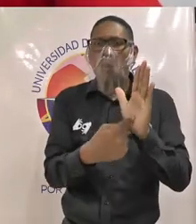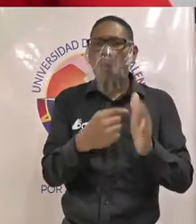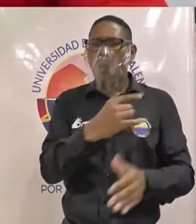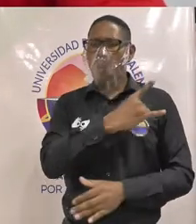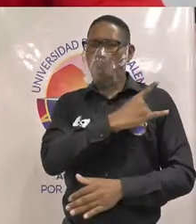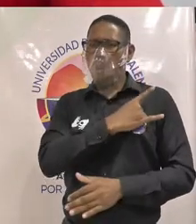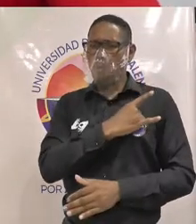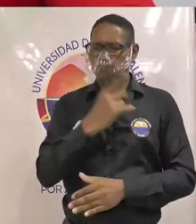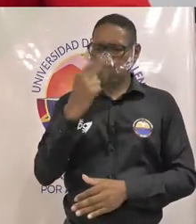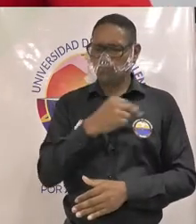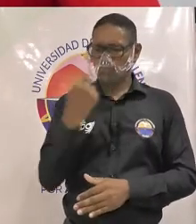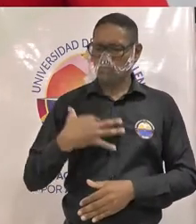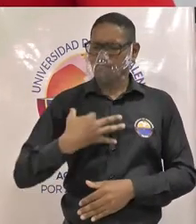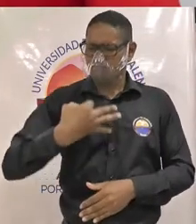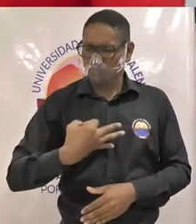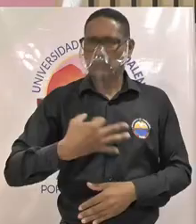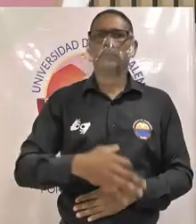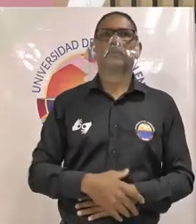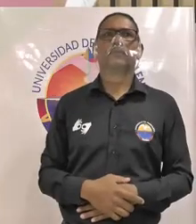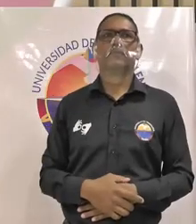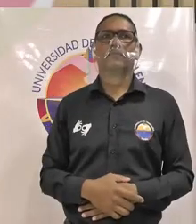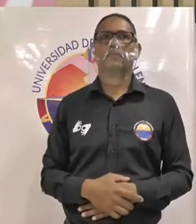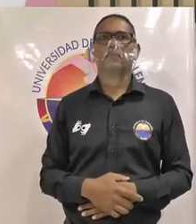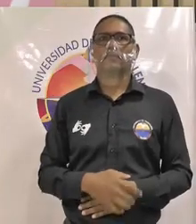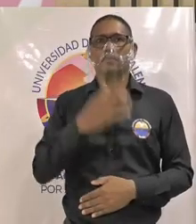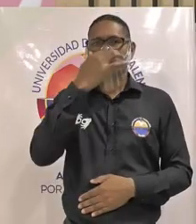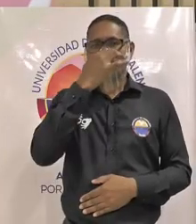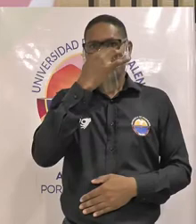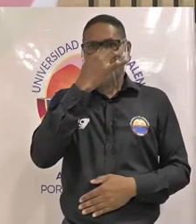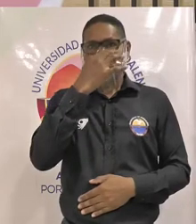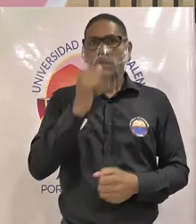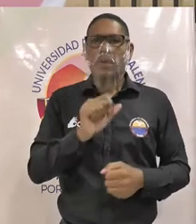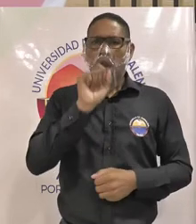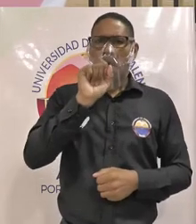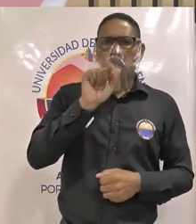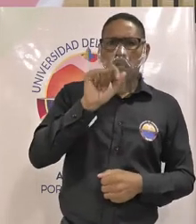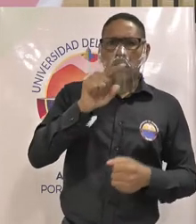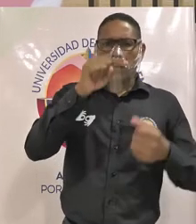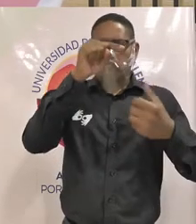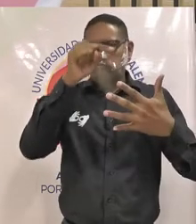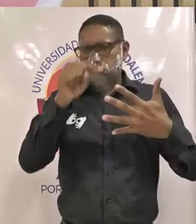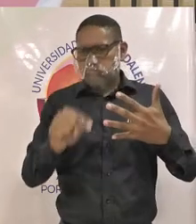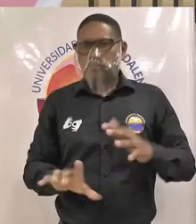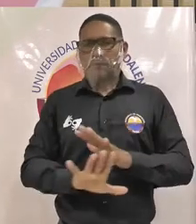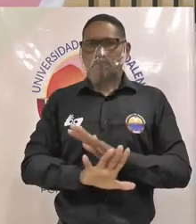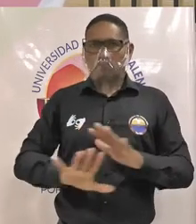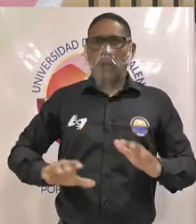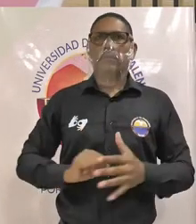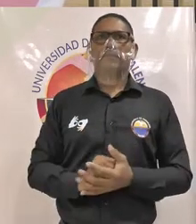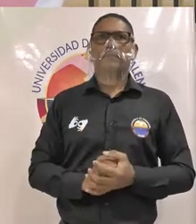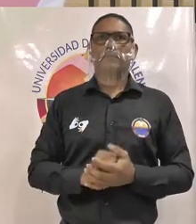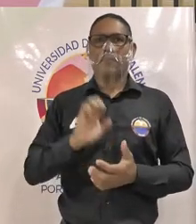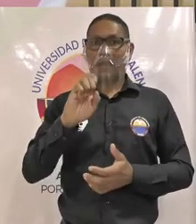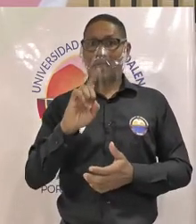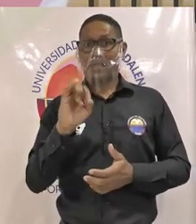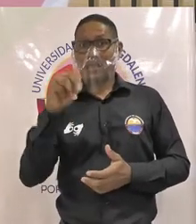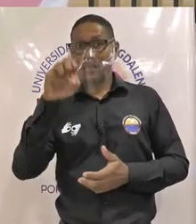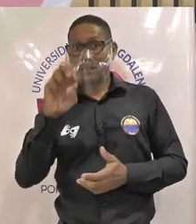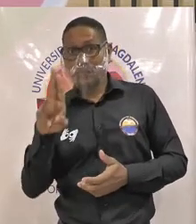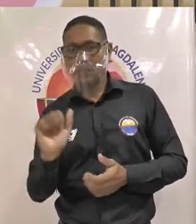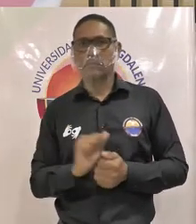comprometida bueno agotamos la primera parte de la ronda de preguntas con Edilber Sarmiento Rafael